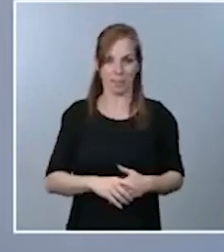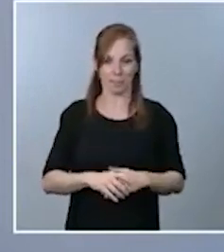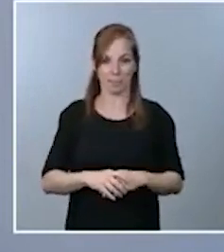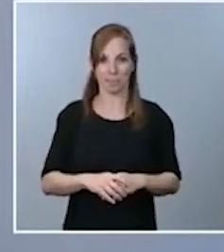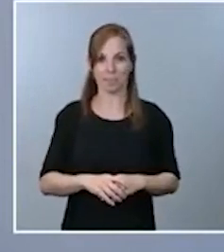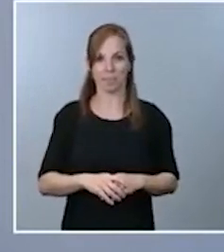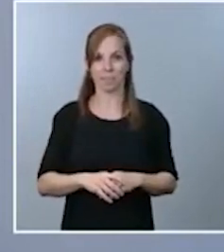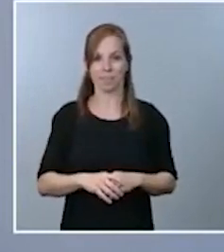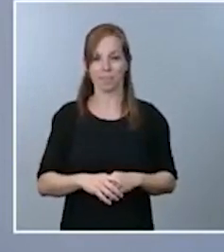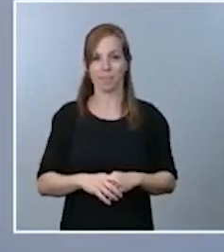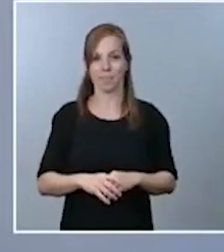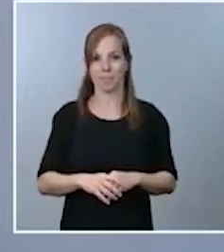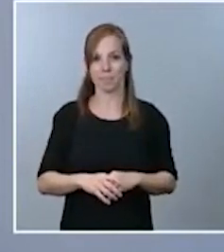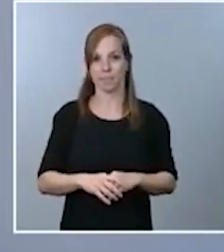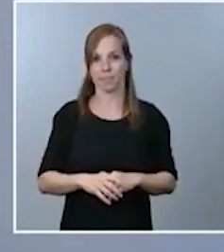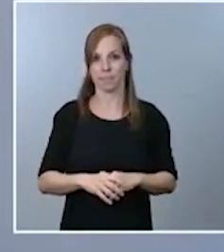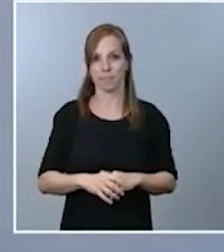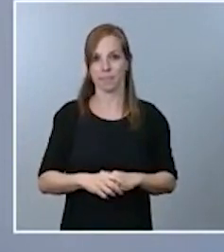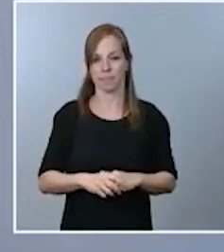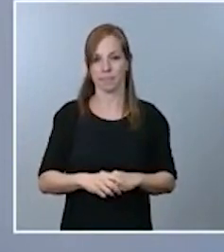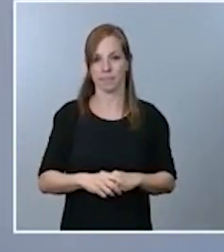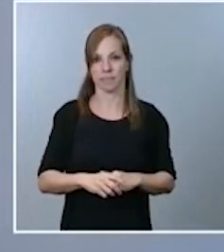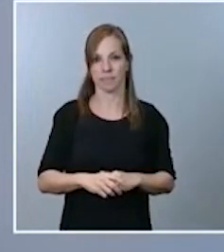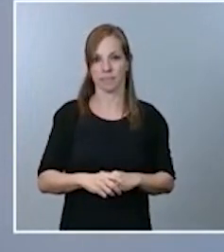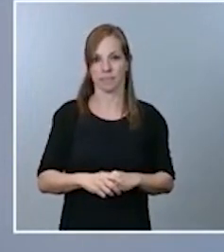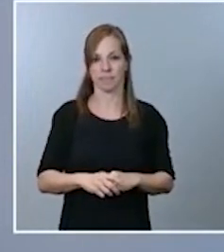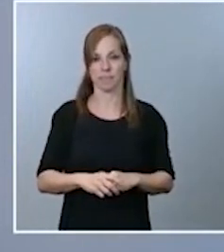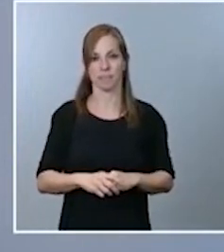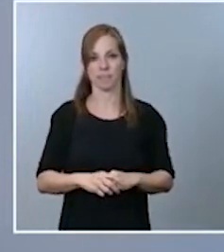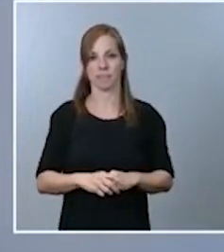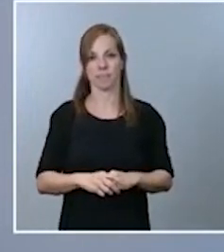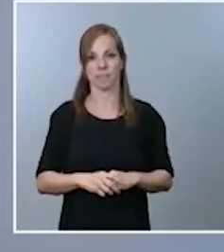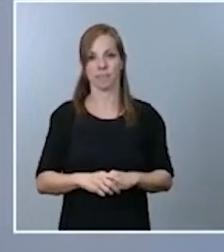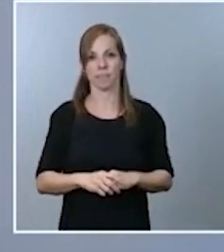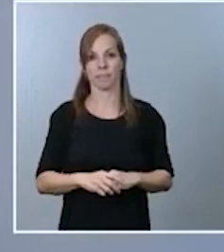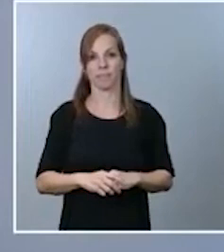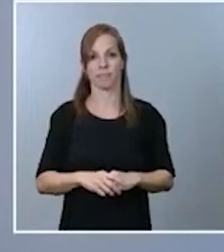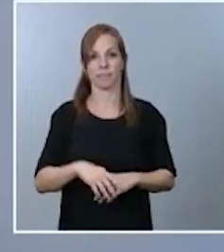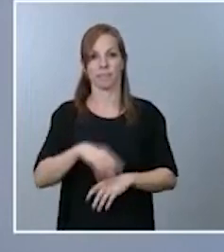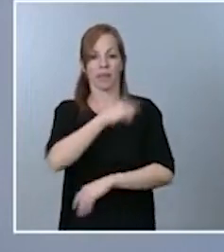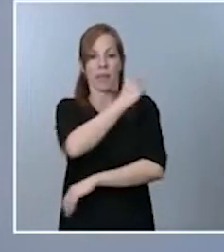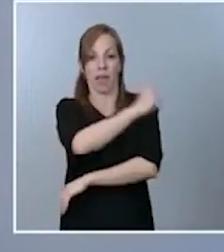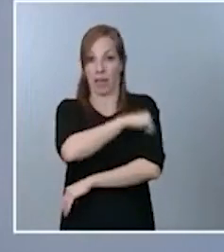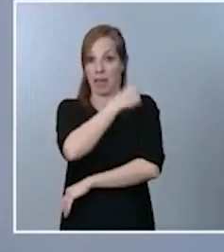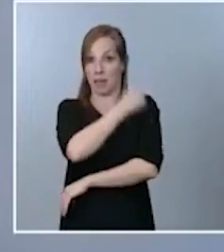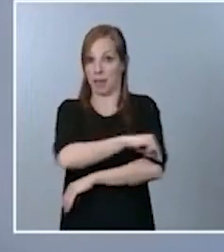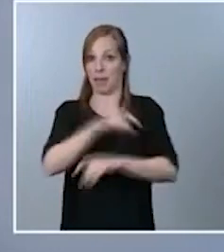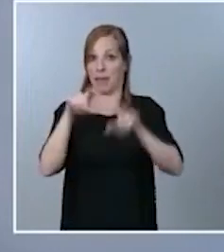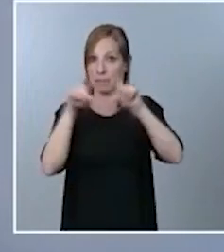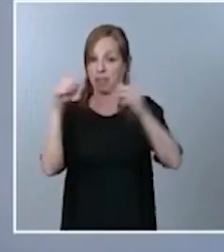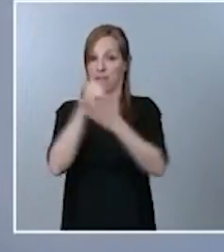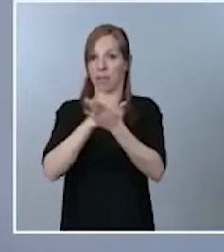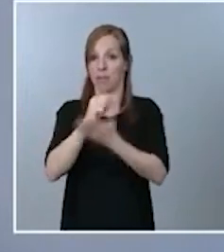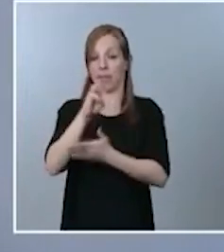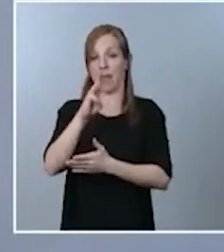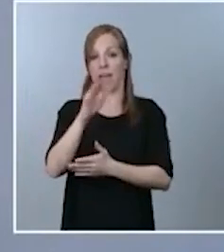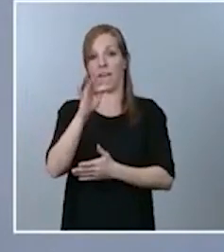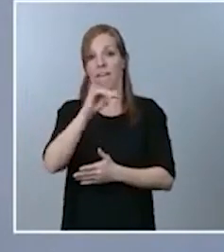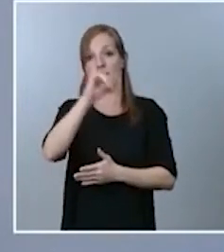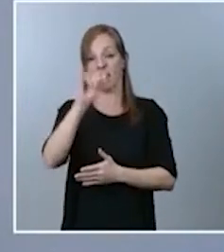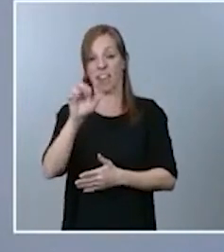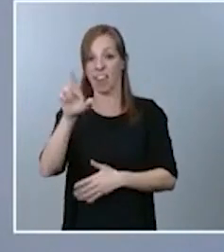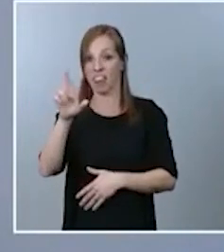Concretamente la vacuna de BioNTech Pfizer está en negociaciones en los últimos días de